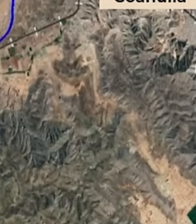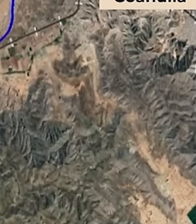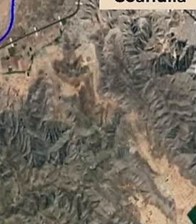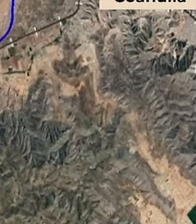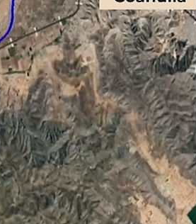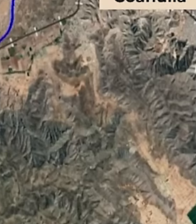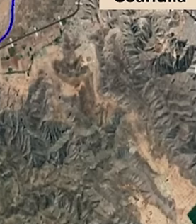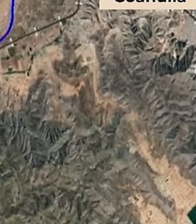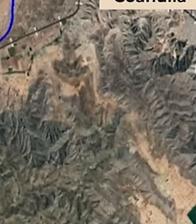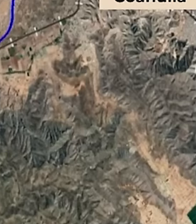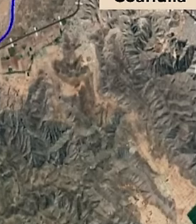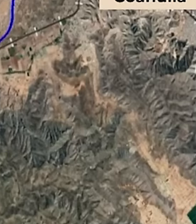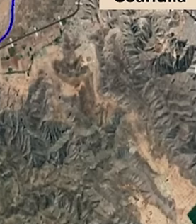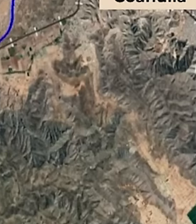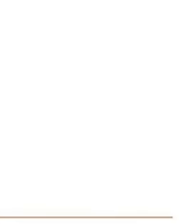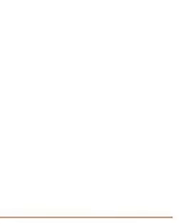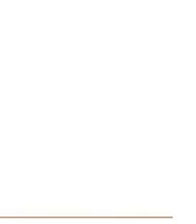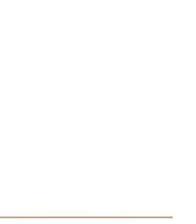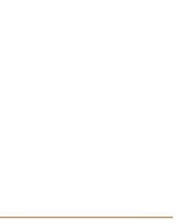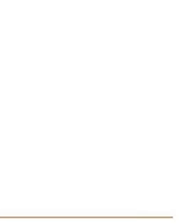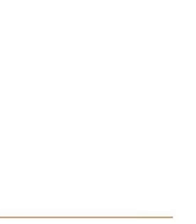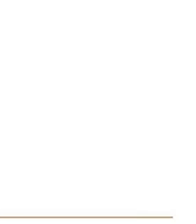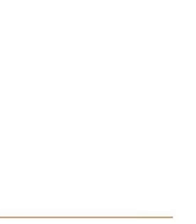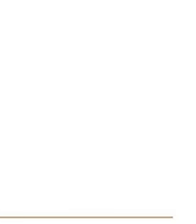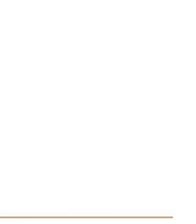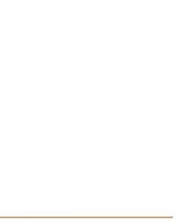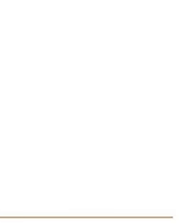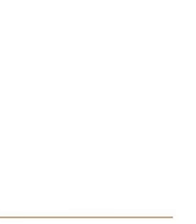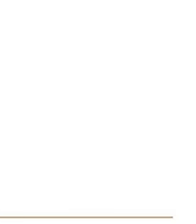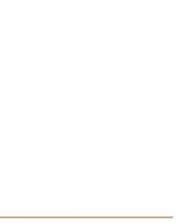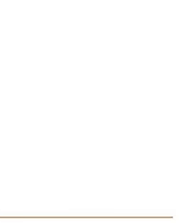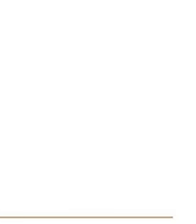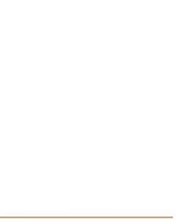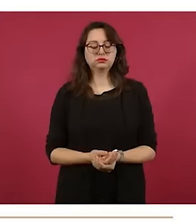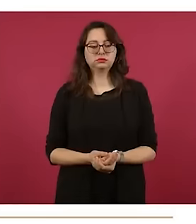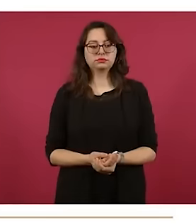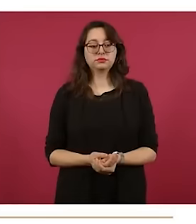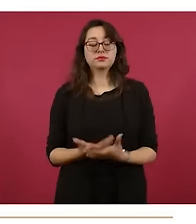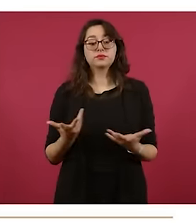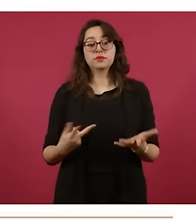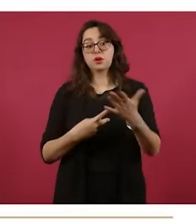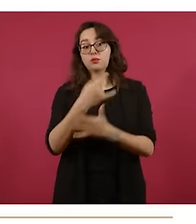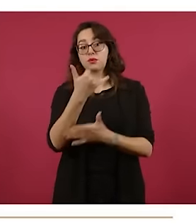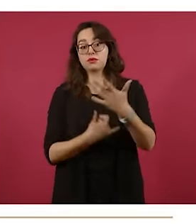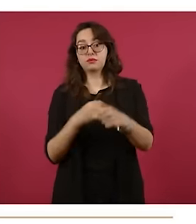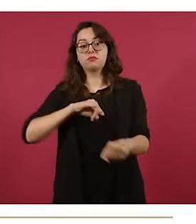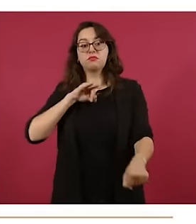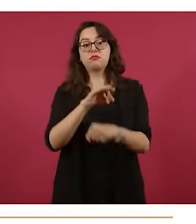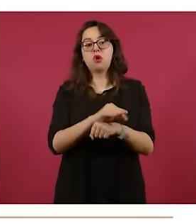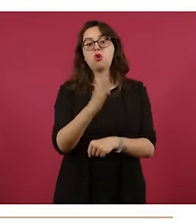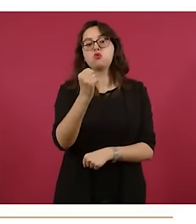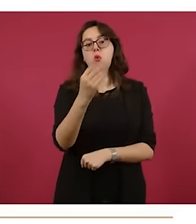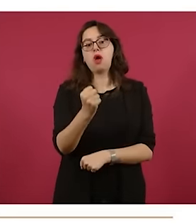totalidad de la población de los nueve municipios que van a ser beneficiados por este